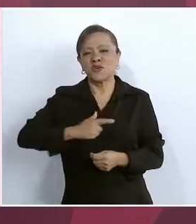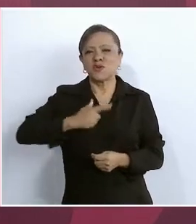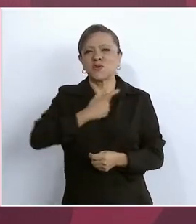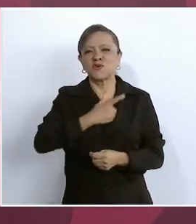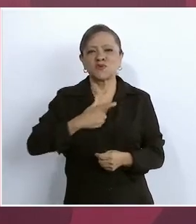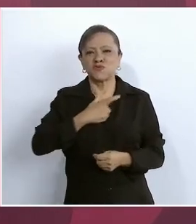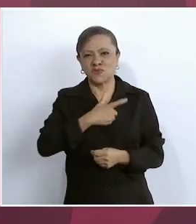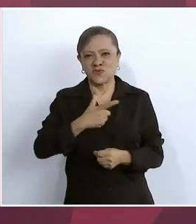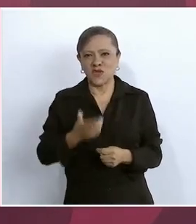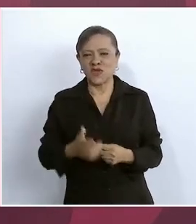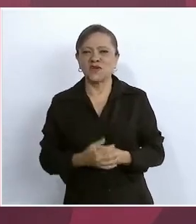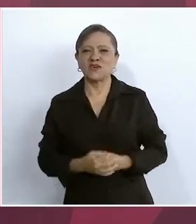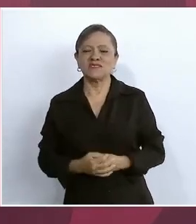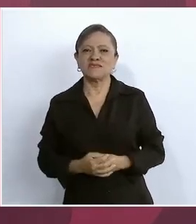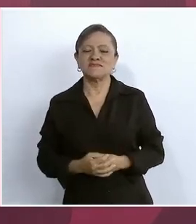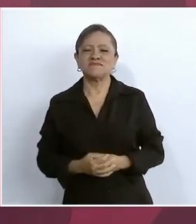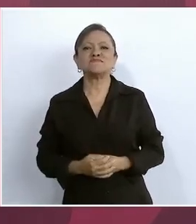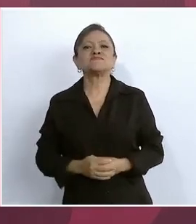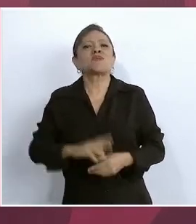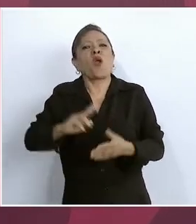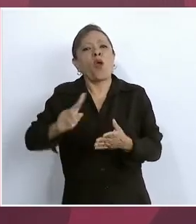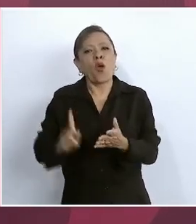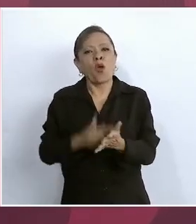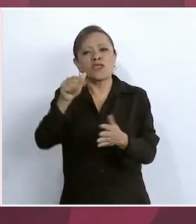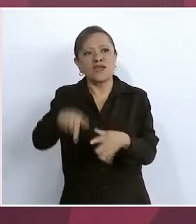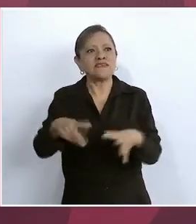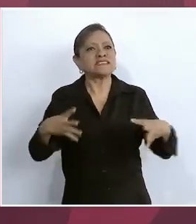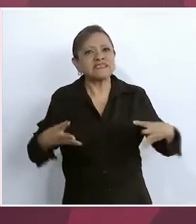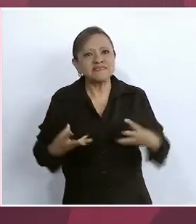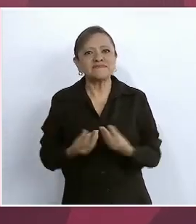estar de nuevo con ustedes